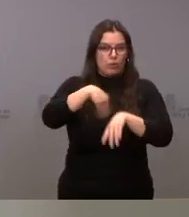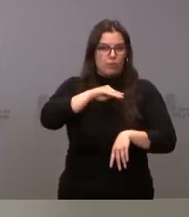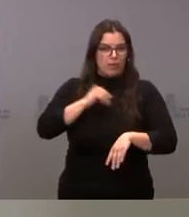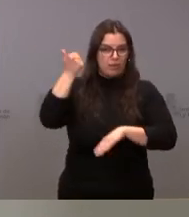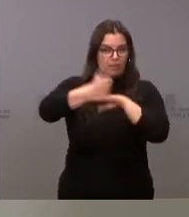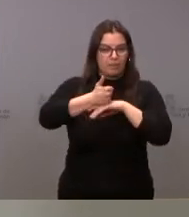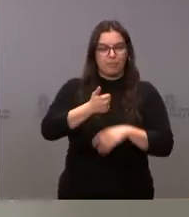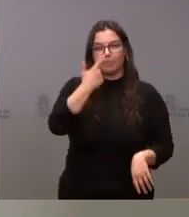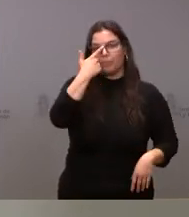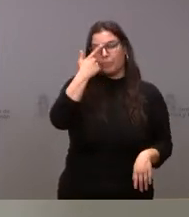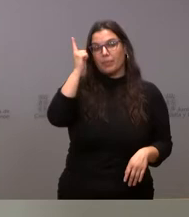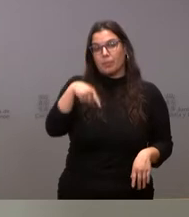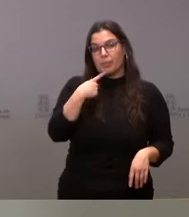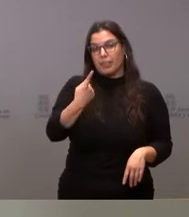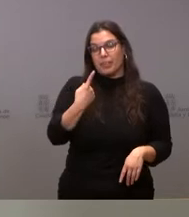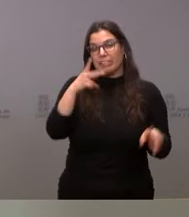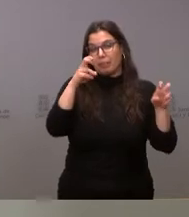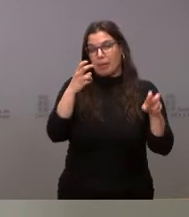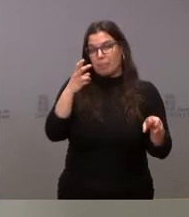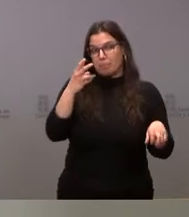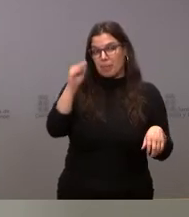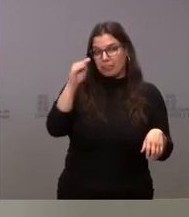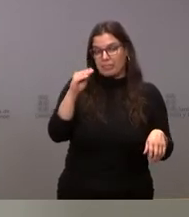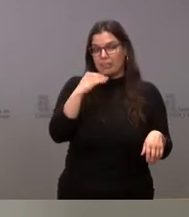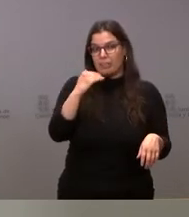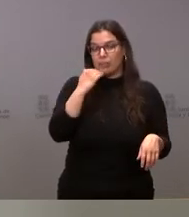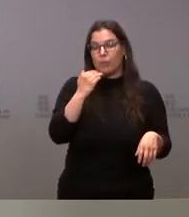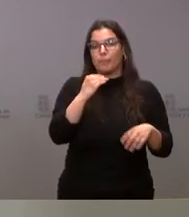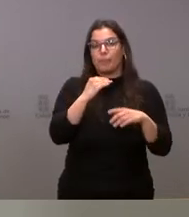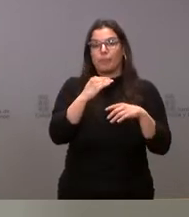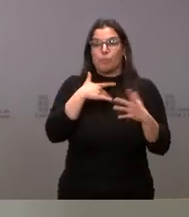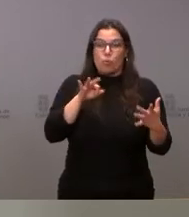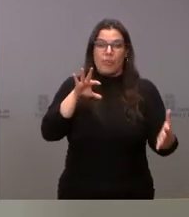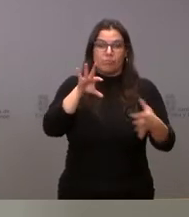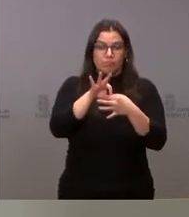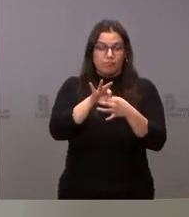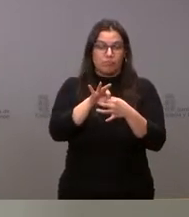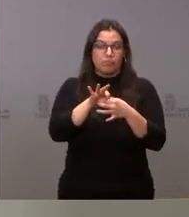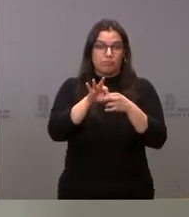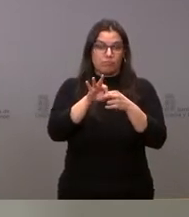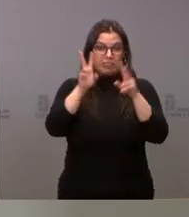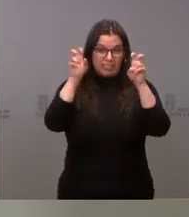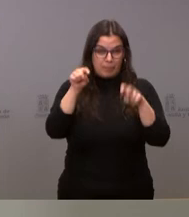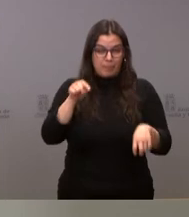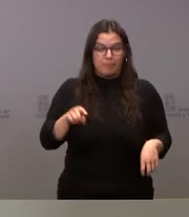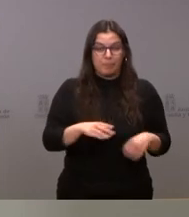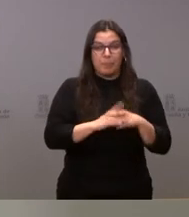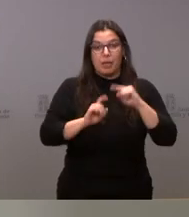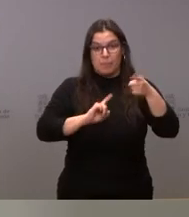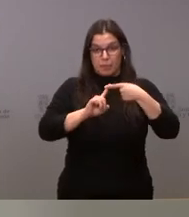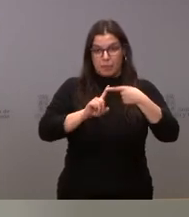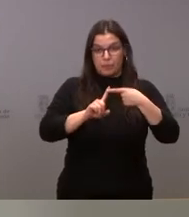alguna cuestión más que puede tener que ver con este ámbito. En primer lugar,